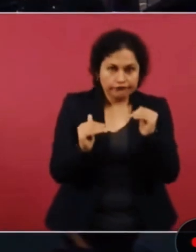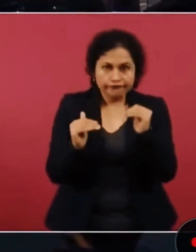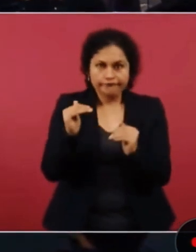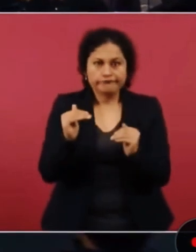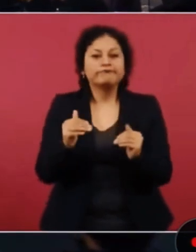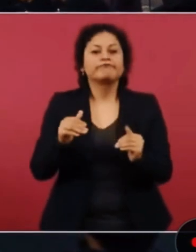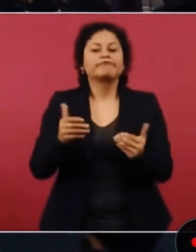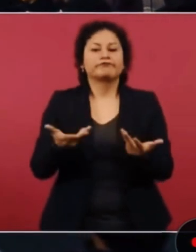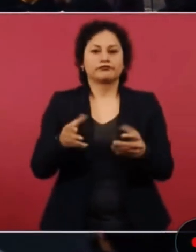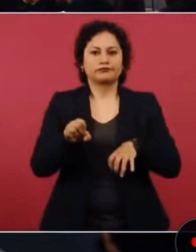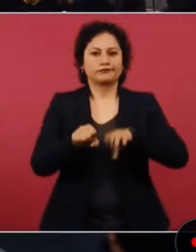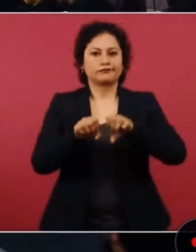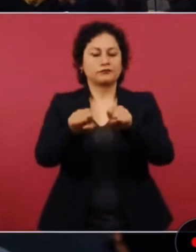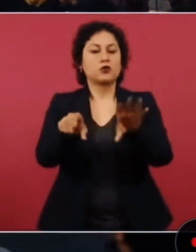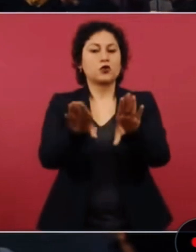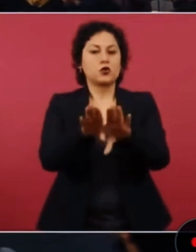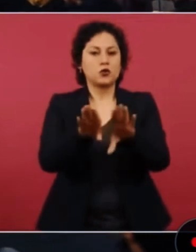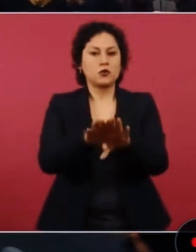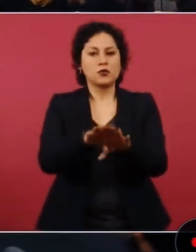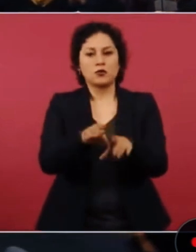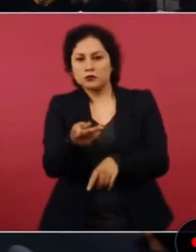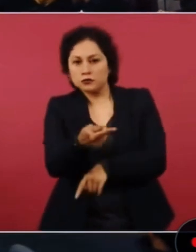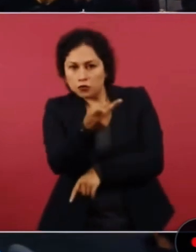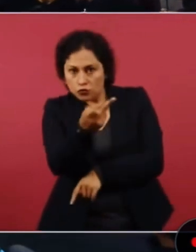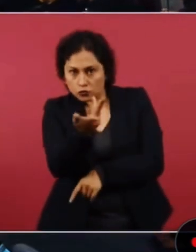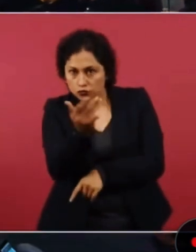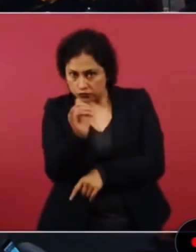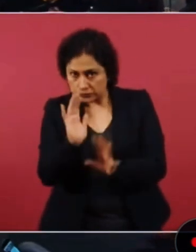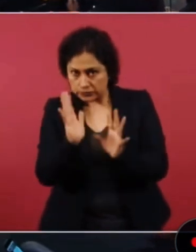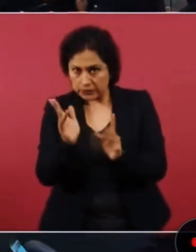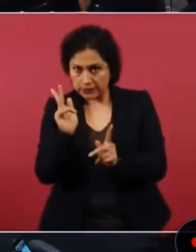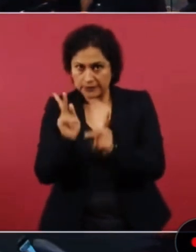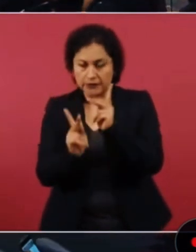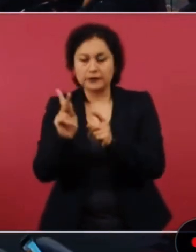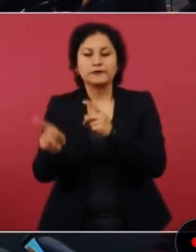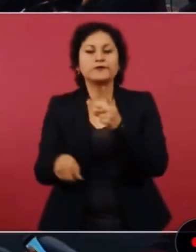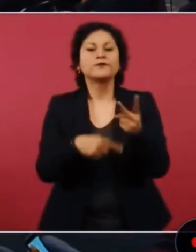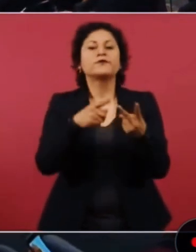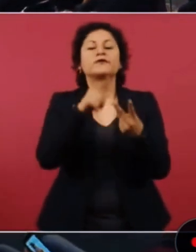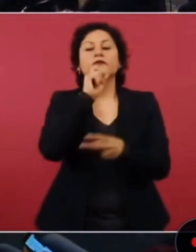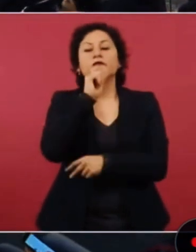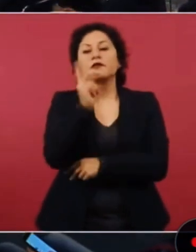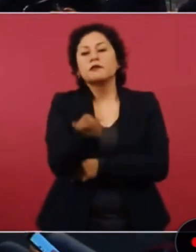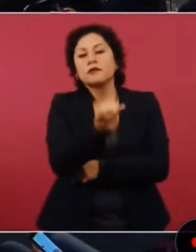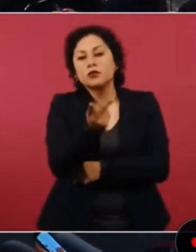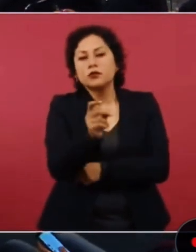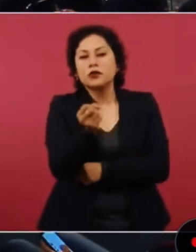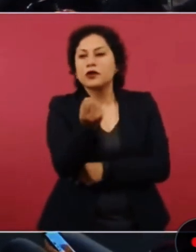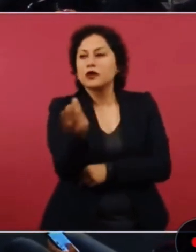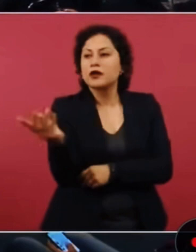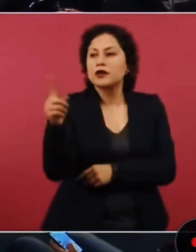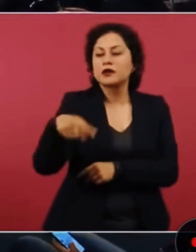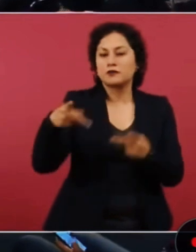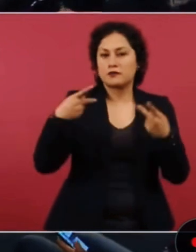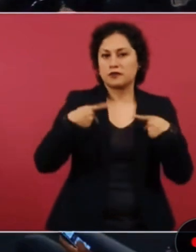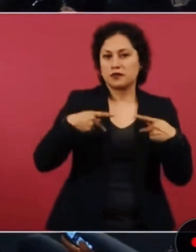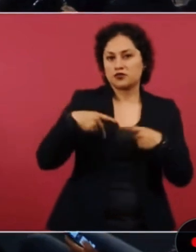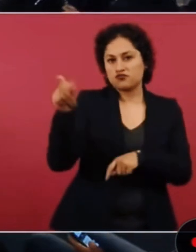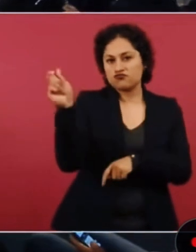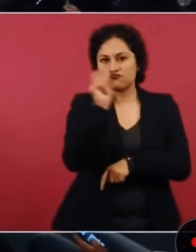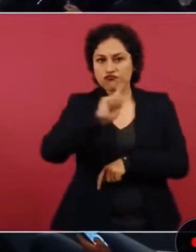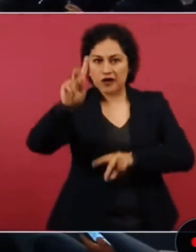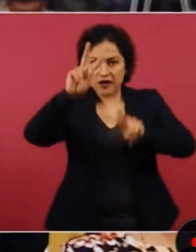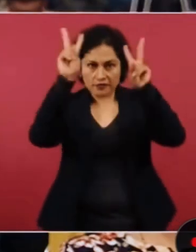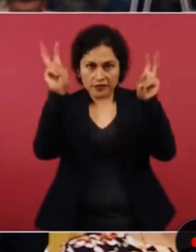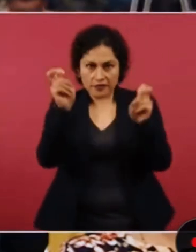señor presidente, se ha expresado por parte de diversos intelectuales, de expertos en temas